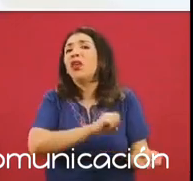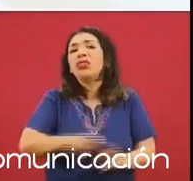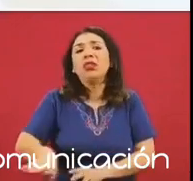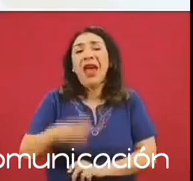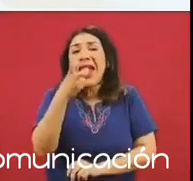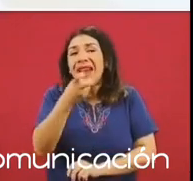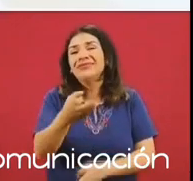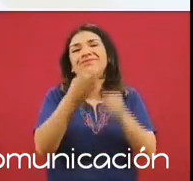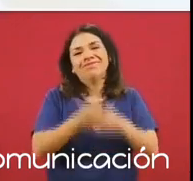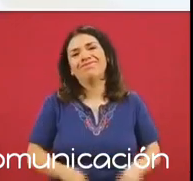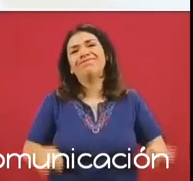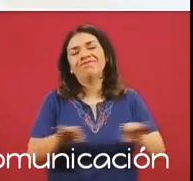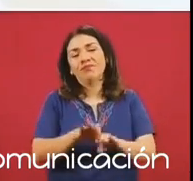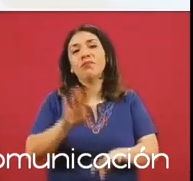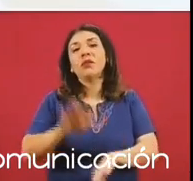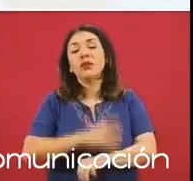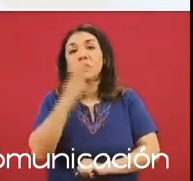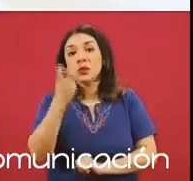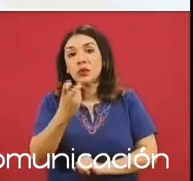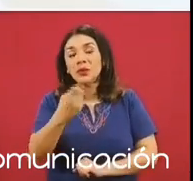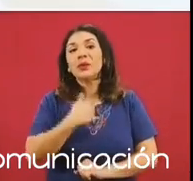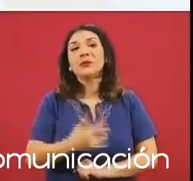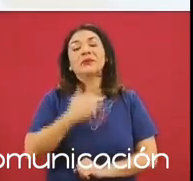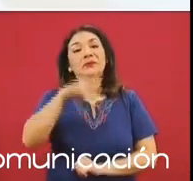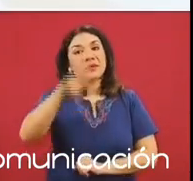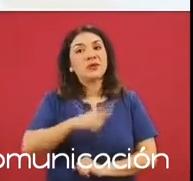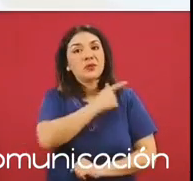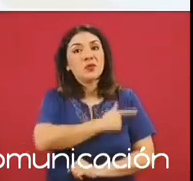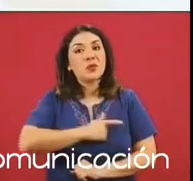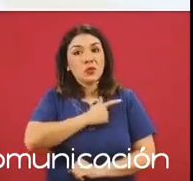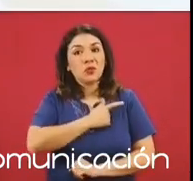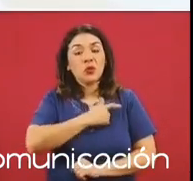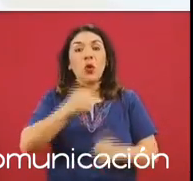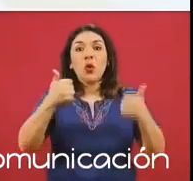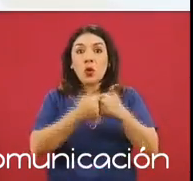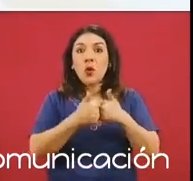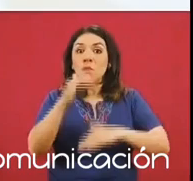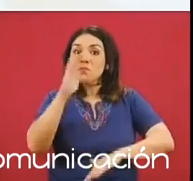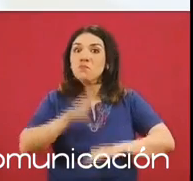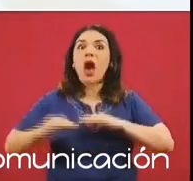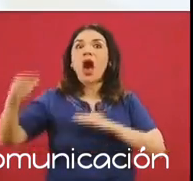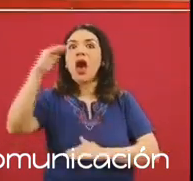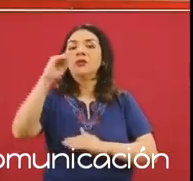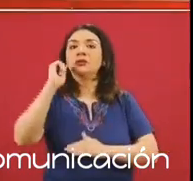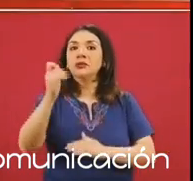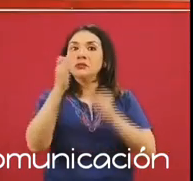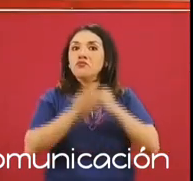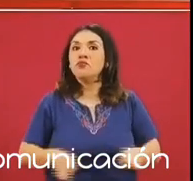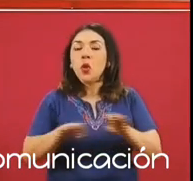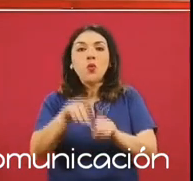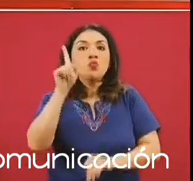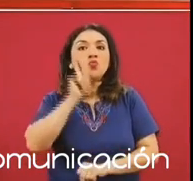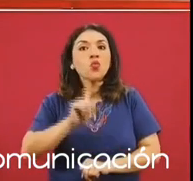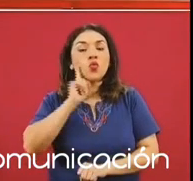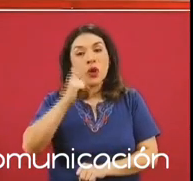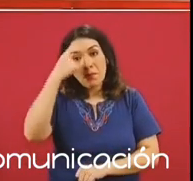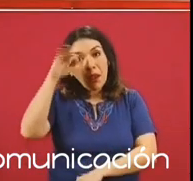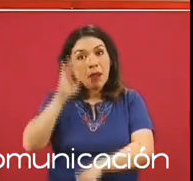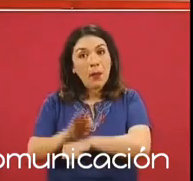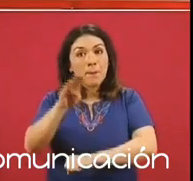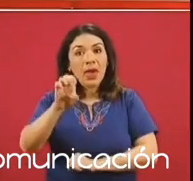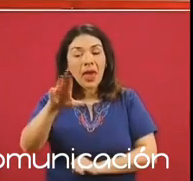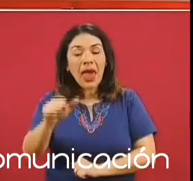y por eso nos da mucho gusto que aparte el porcentaje sea muy relevante respecto a